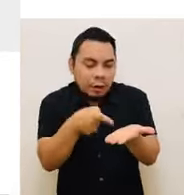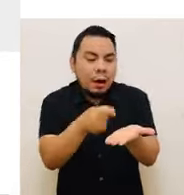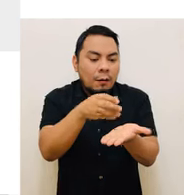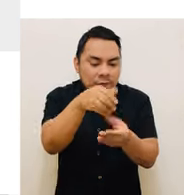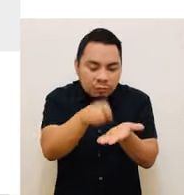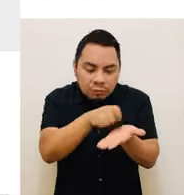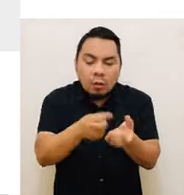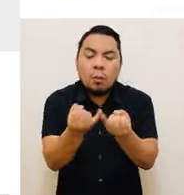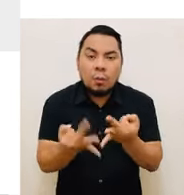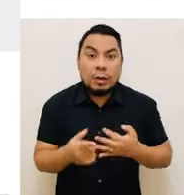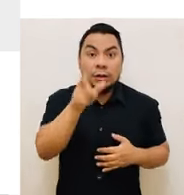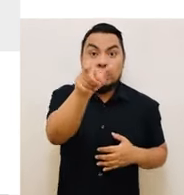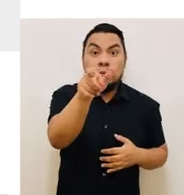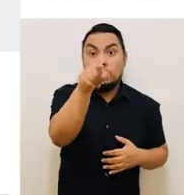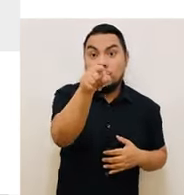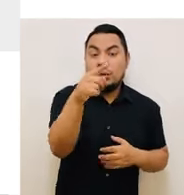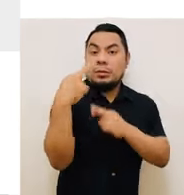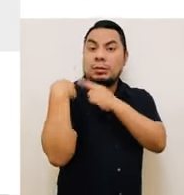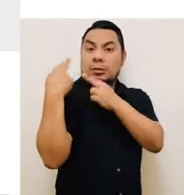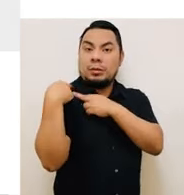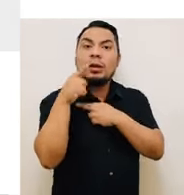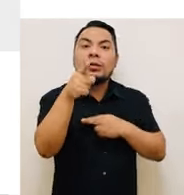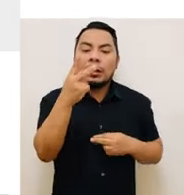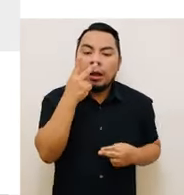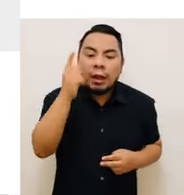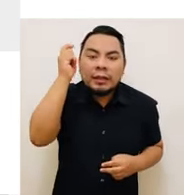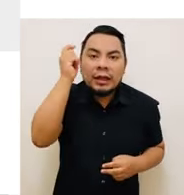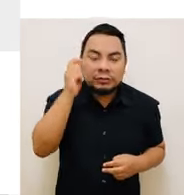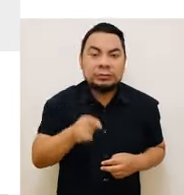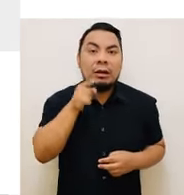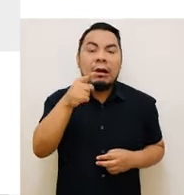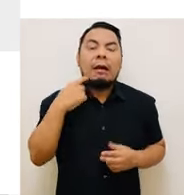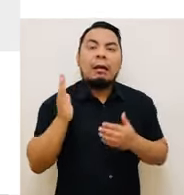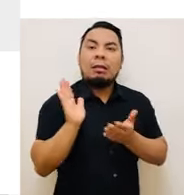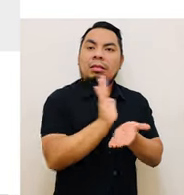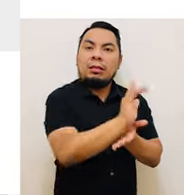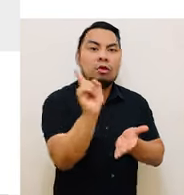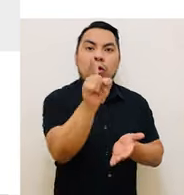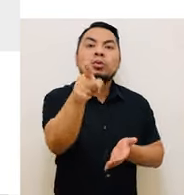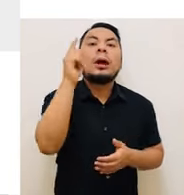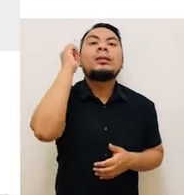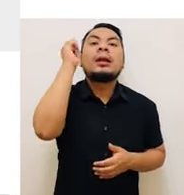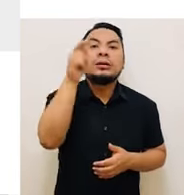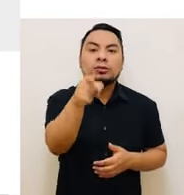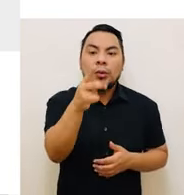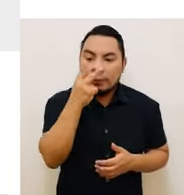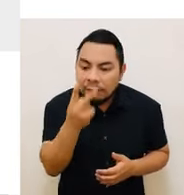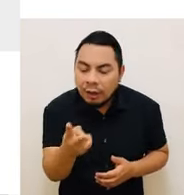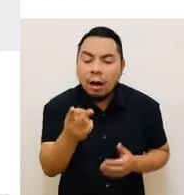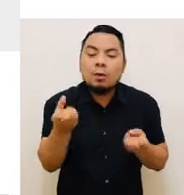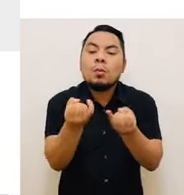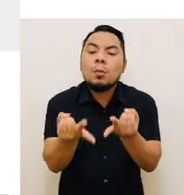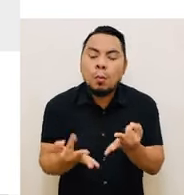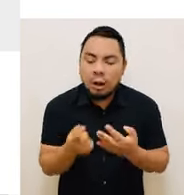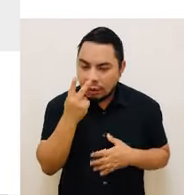personero de mesa, tienes derecho a lo siguiente. Presenciar el conteo de las cédulas de votación extraídas del ánfora.